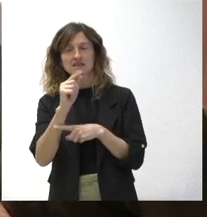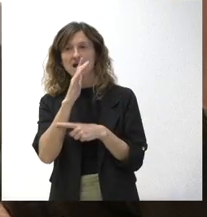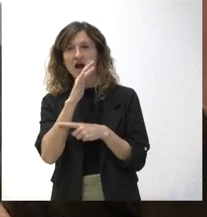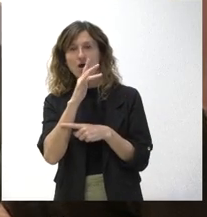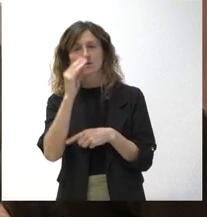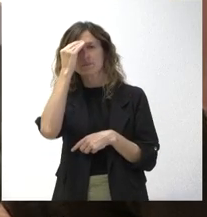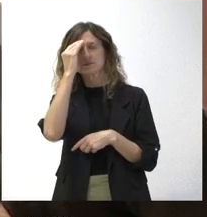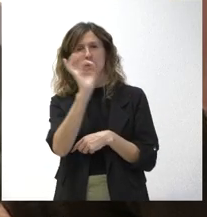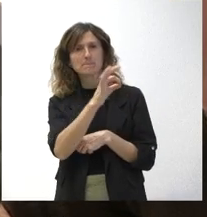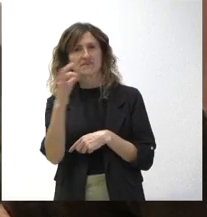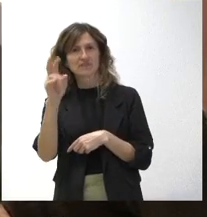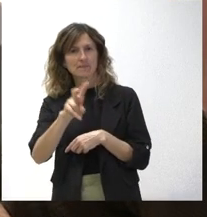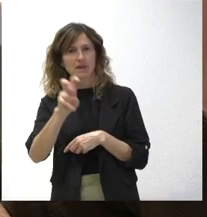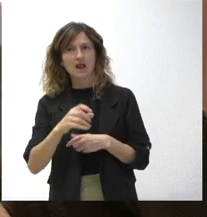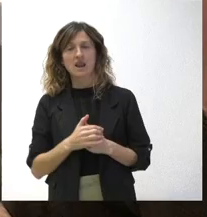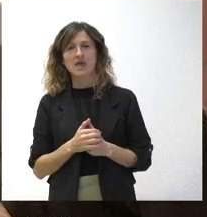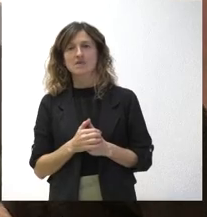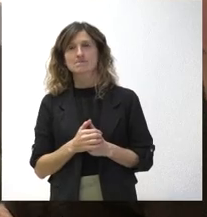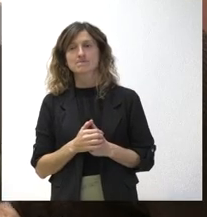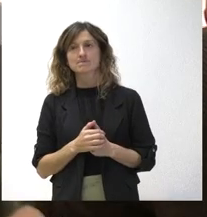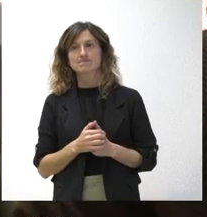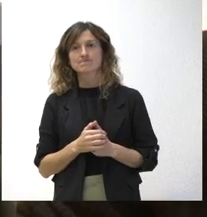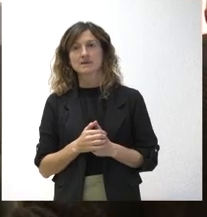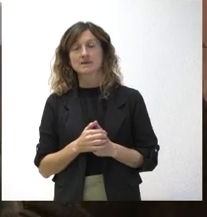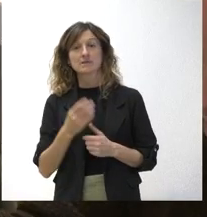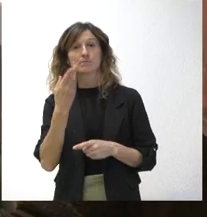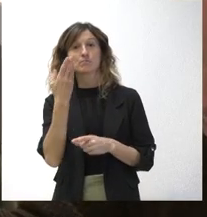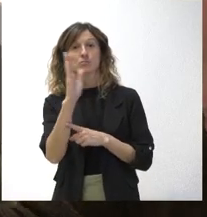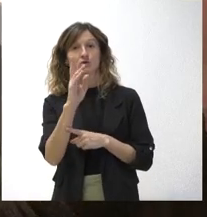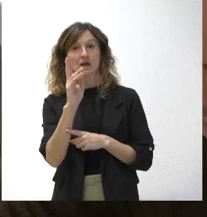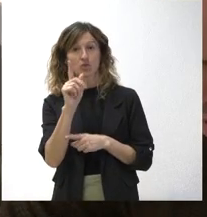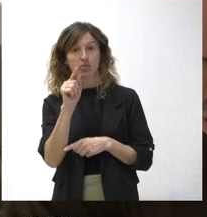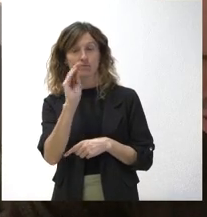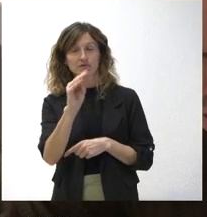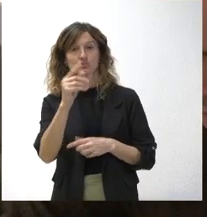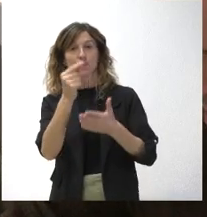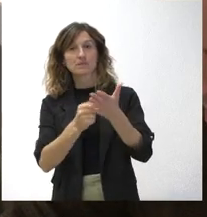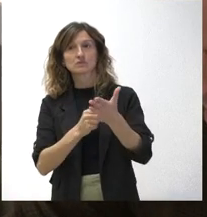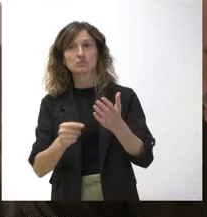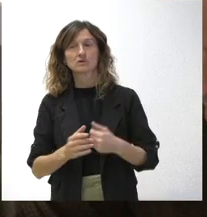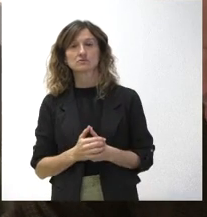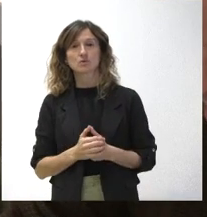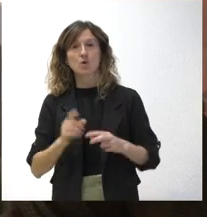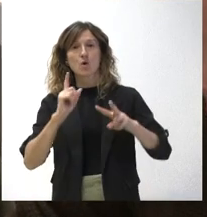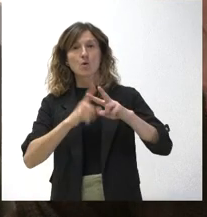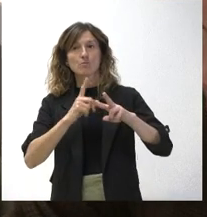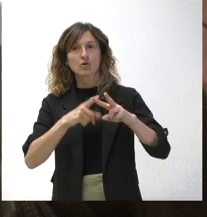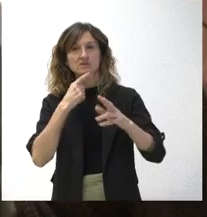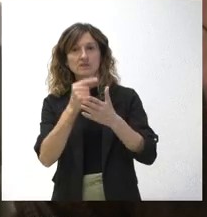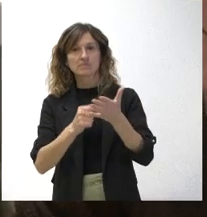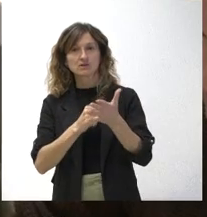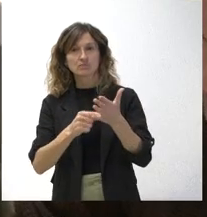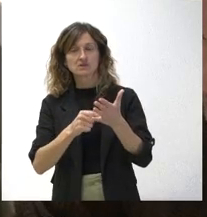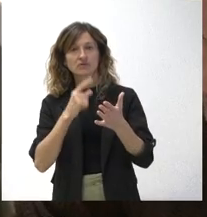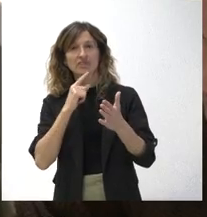consideré perfectamente válida. Y para el señor portavoz sobre presupuestos, Vox ha calificado los presupuestos como